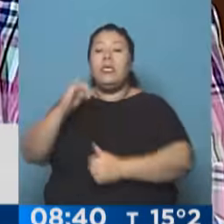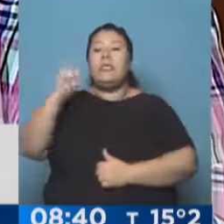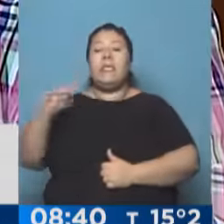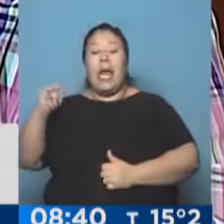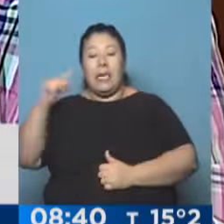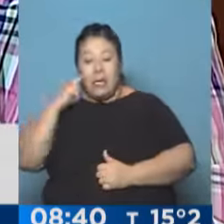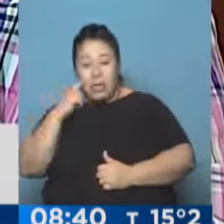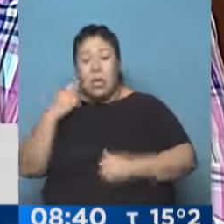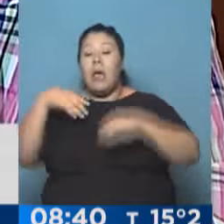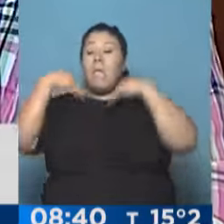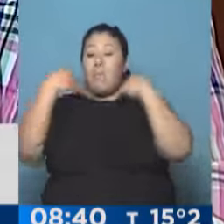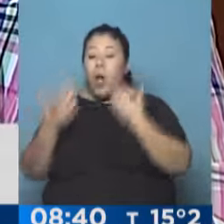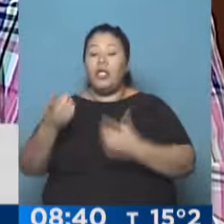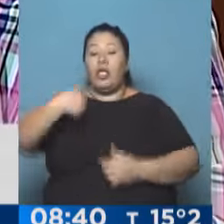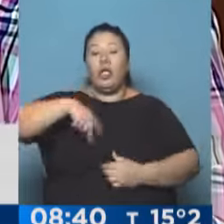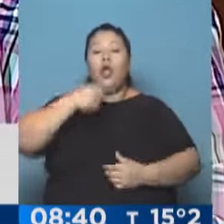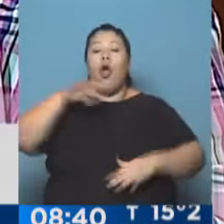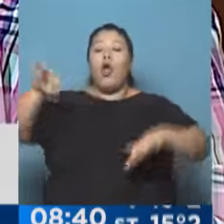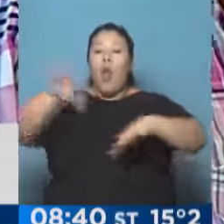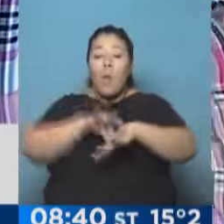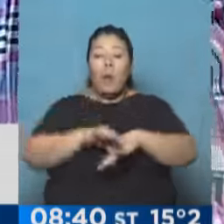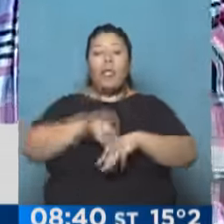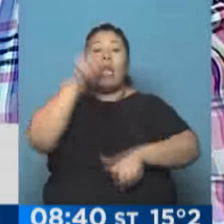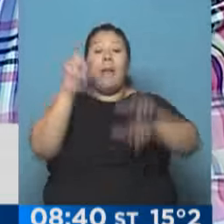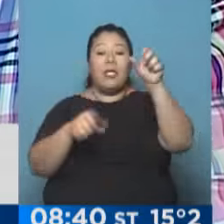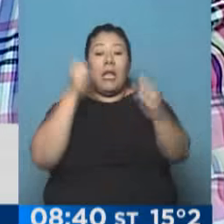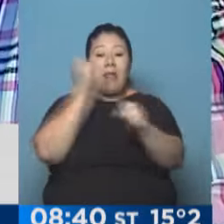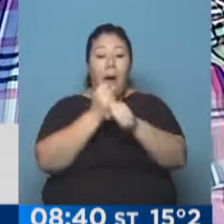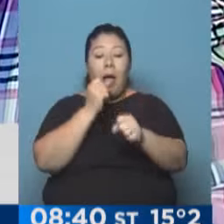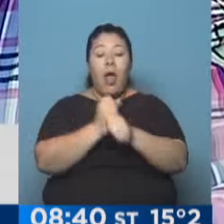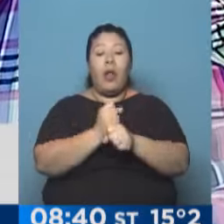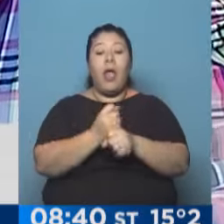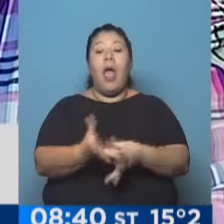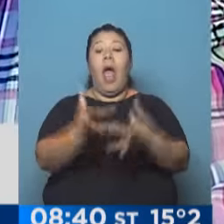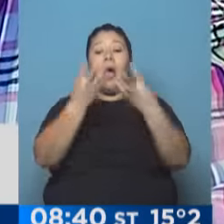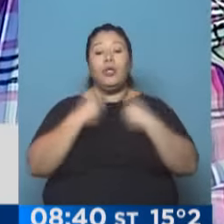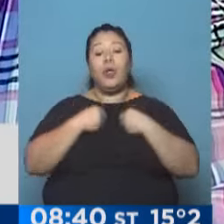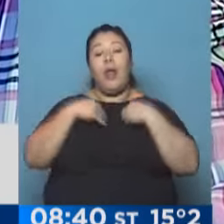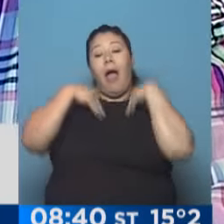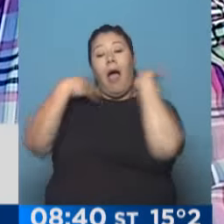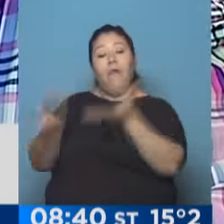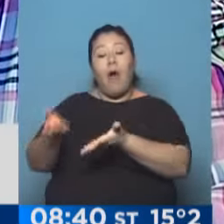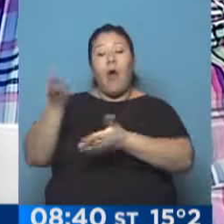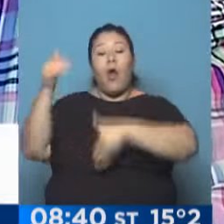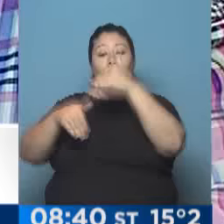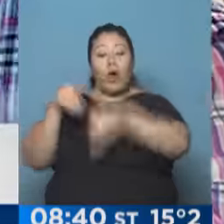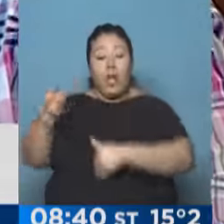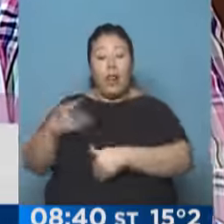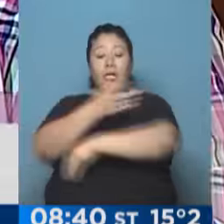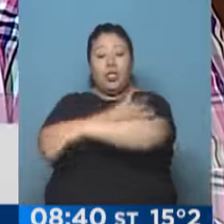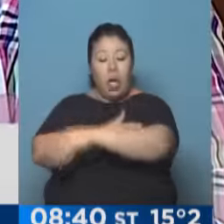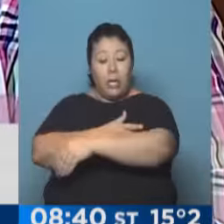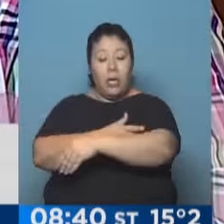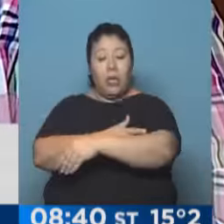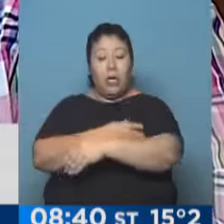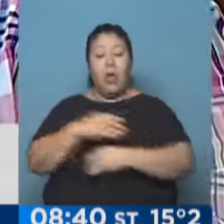masivo de los compañeros trabajadores para la fórmula que indudablemente el 22 de noviembre va a definir la presidencia de la Nación